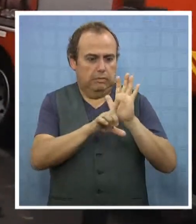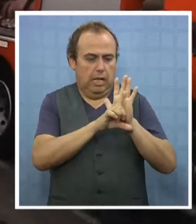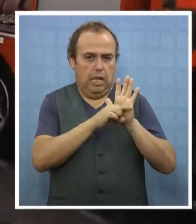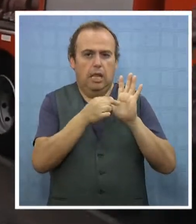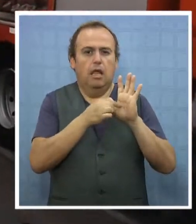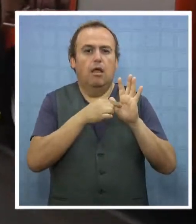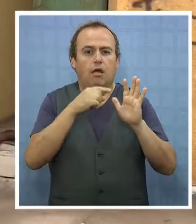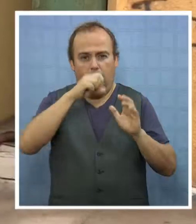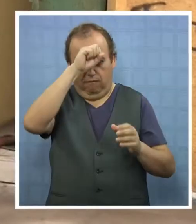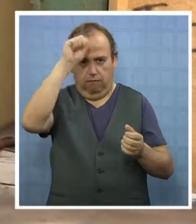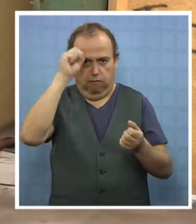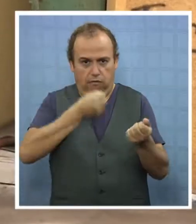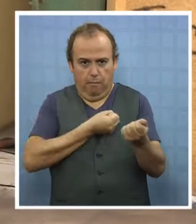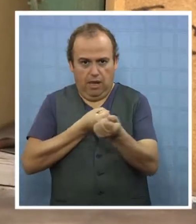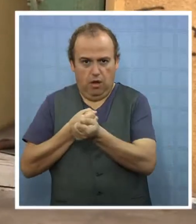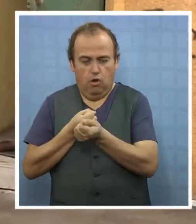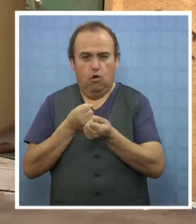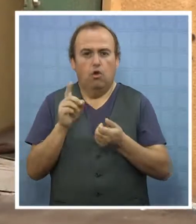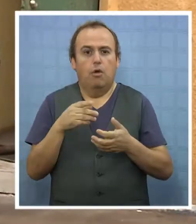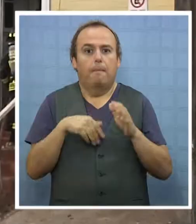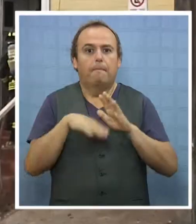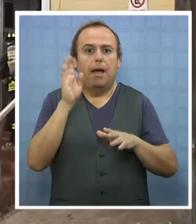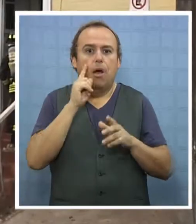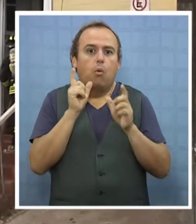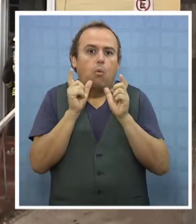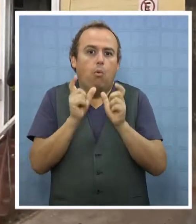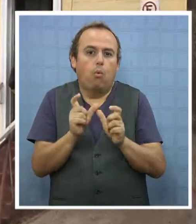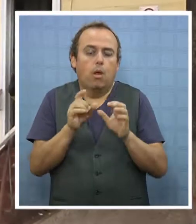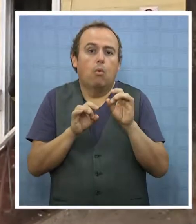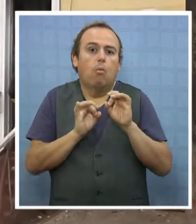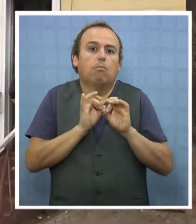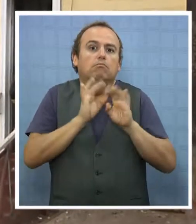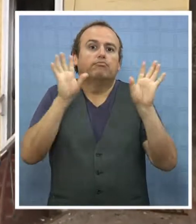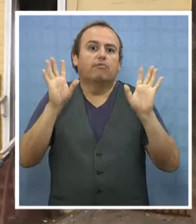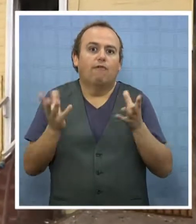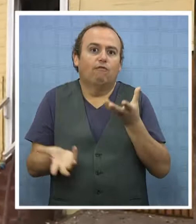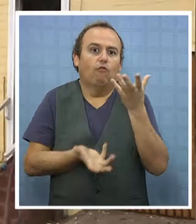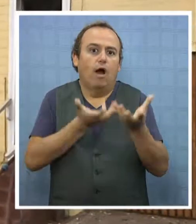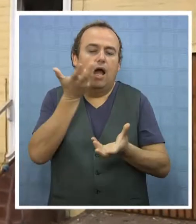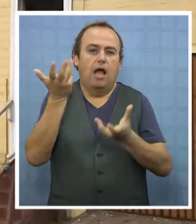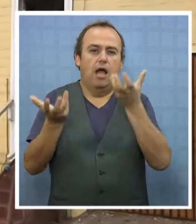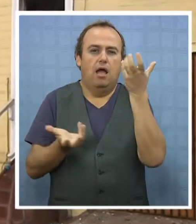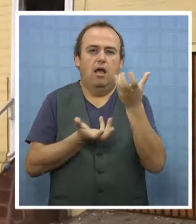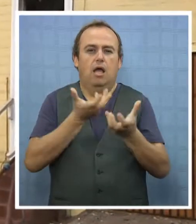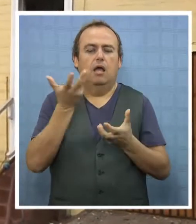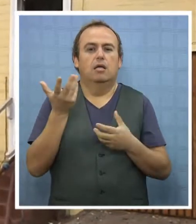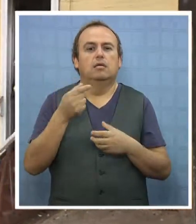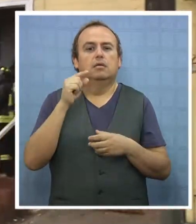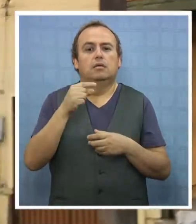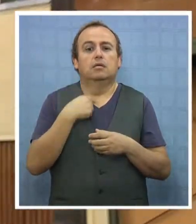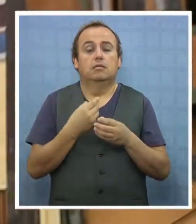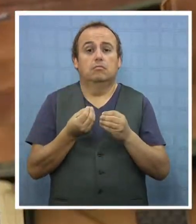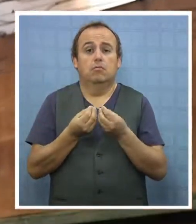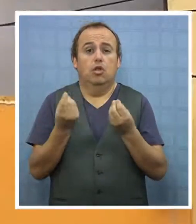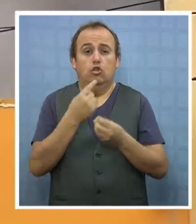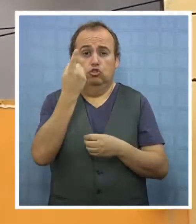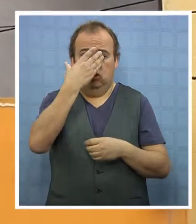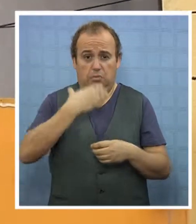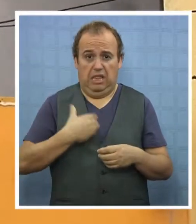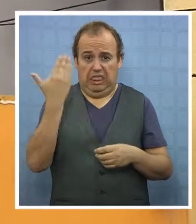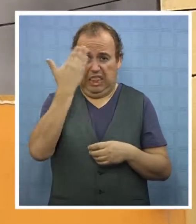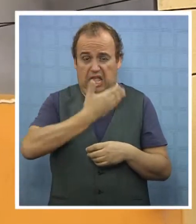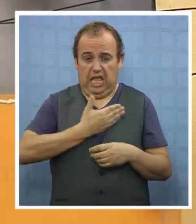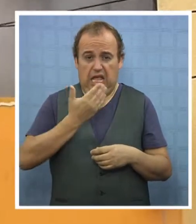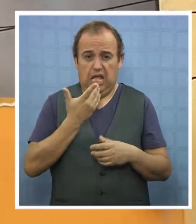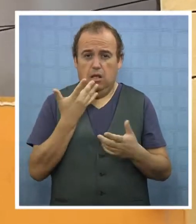Que el bombero hoy en día está un poco más resguardado frente a cualquier eventualidad de fuego. Antiguamente la gente no veía solamente vestido de negro por un